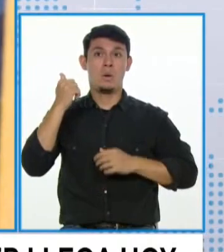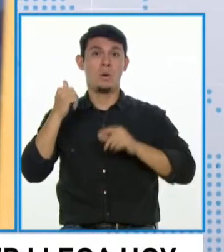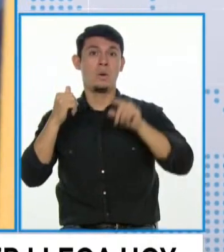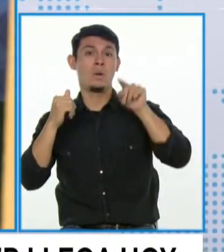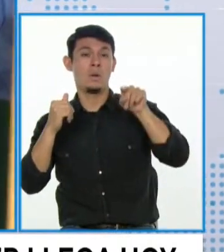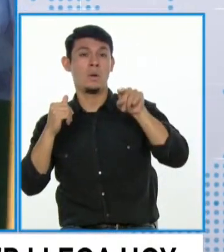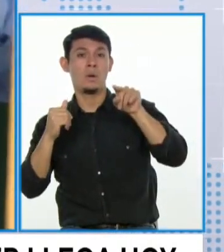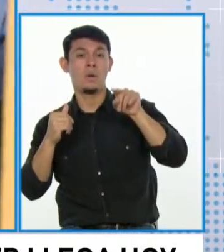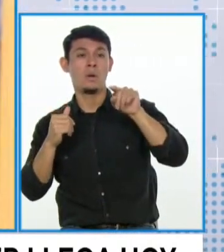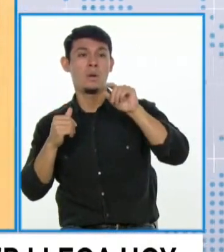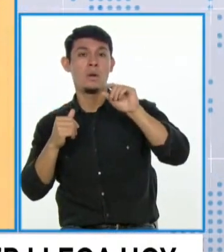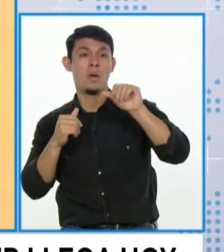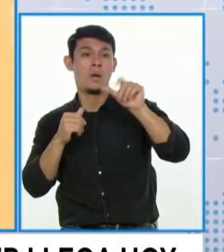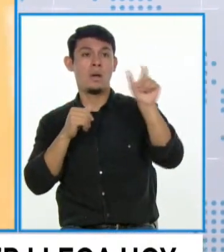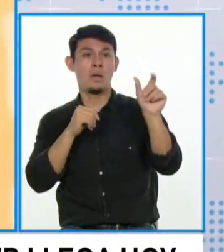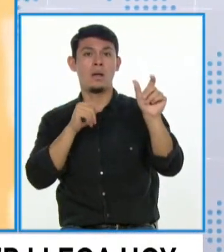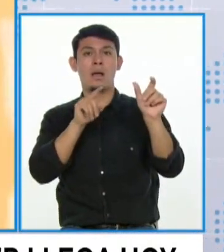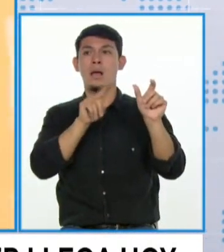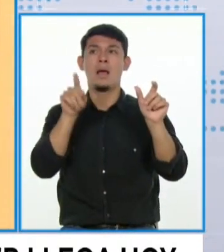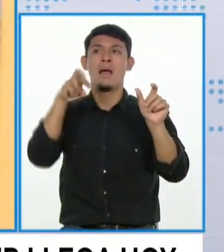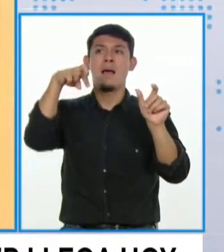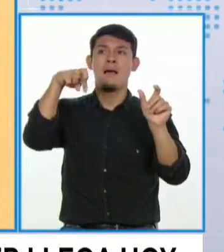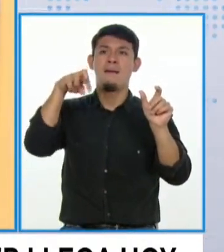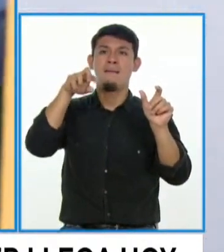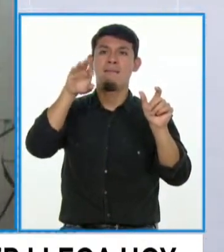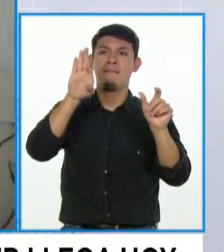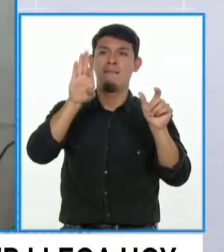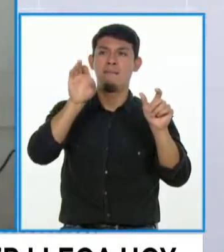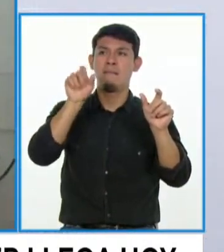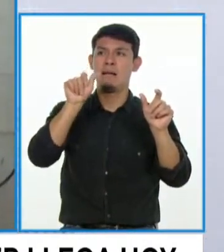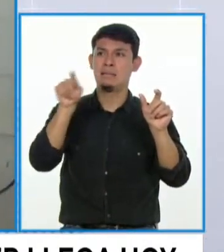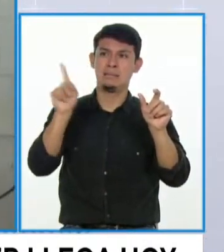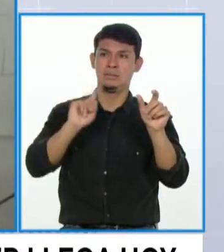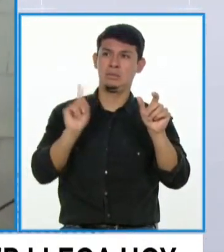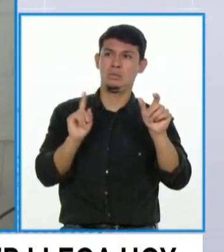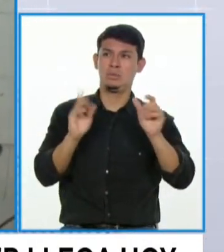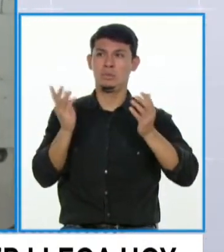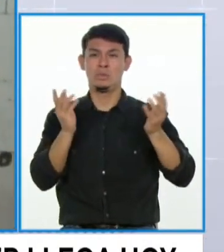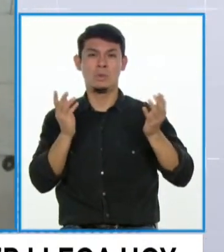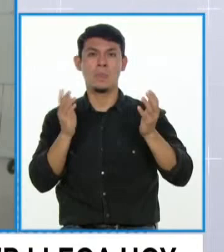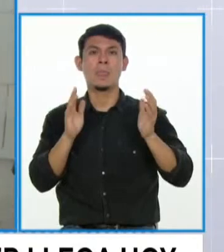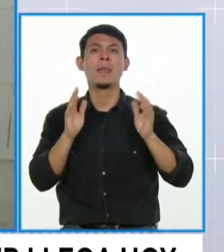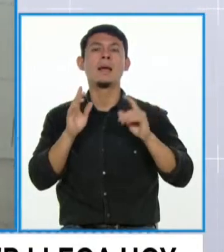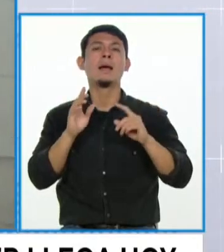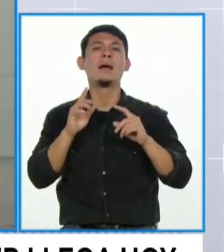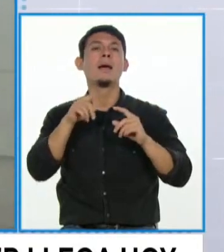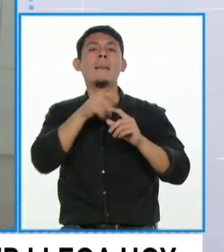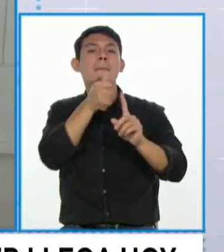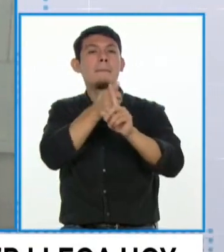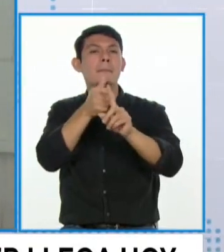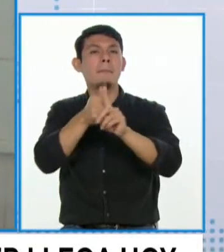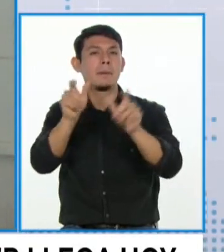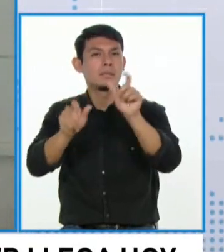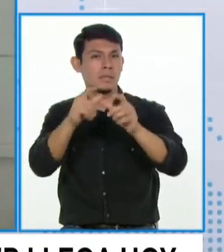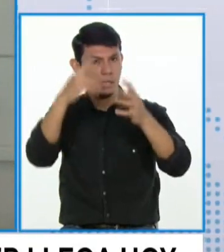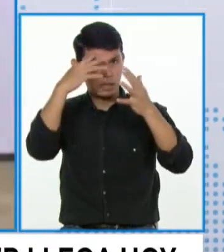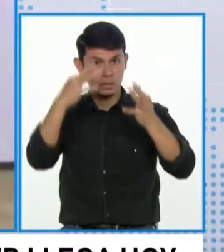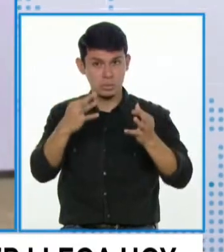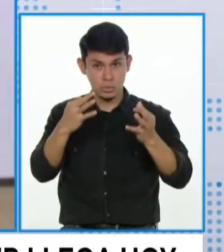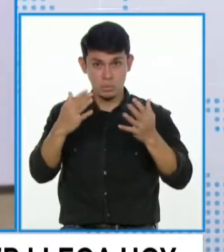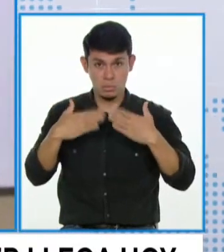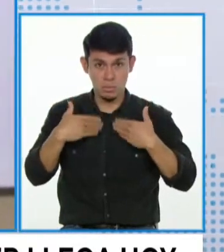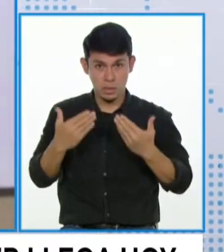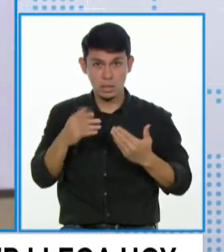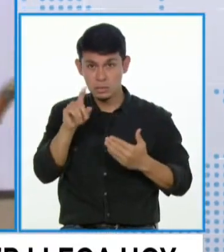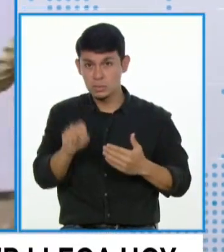la, con la de Pfizer que con la de Sinopharm. ¿Eso no va a generar un problema en la decisión de la persona que quiera una y otra vacuna?